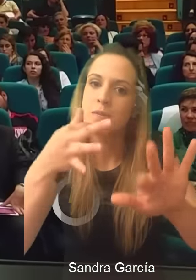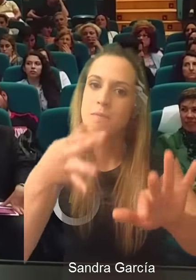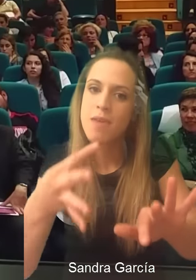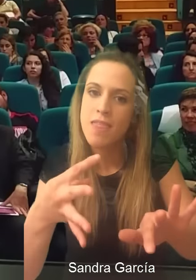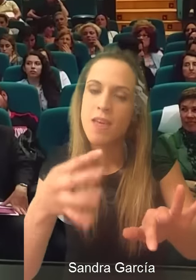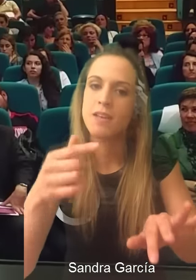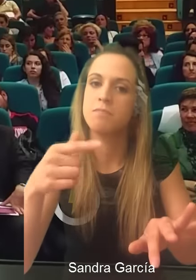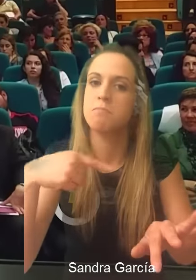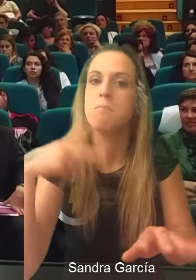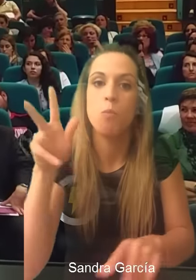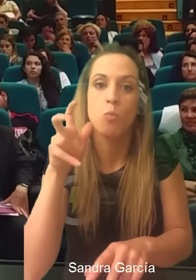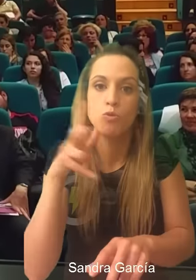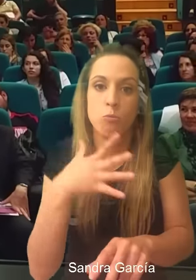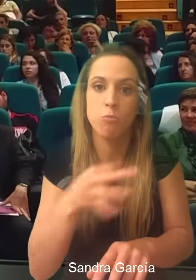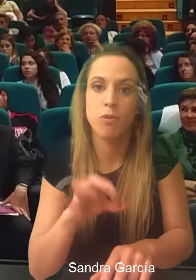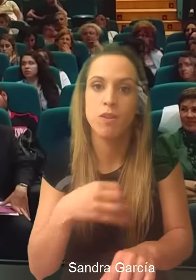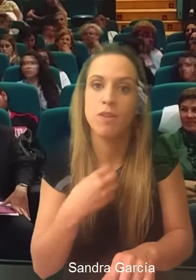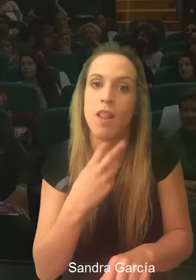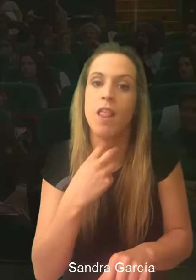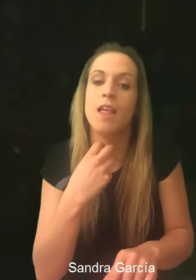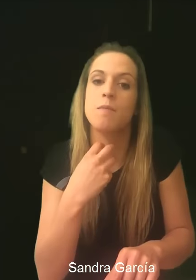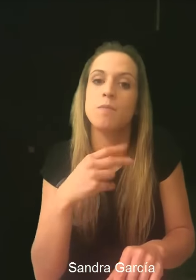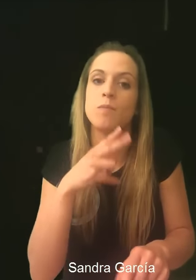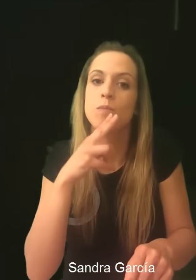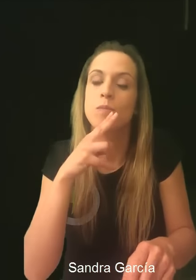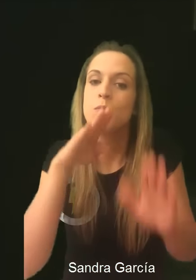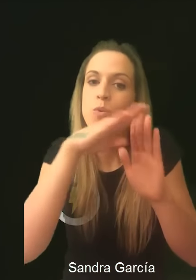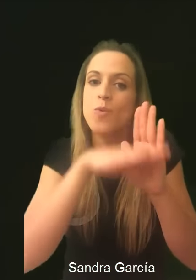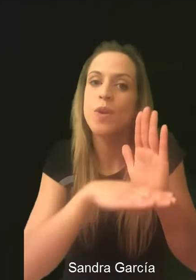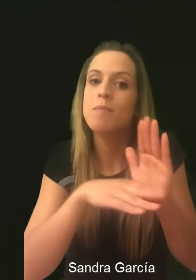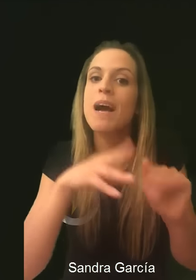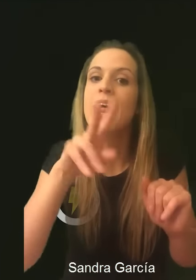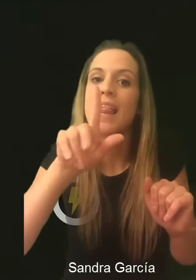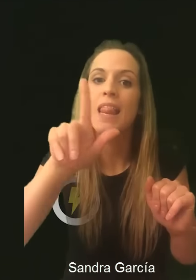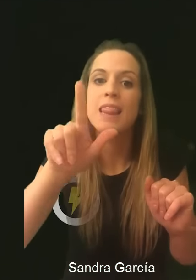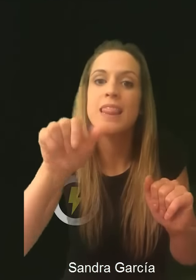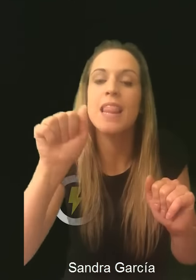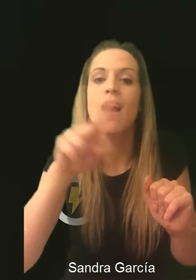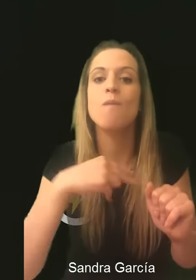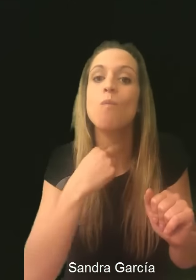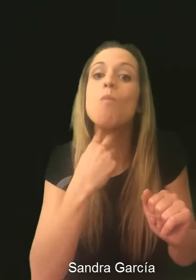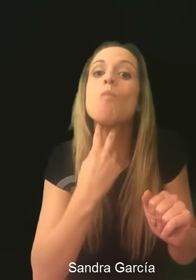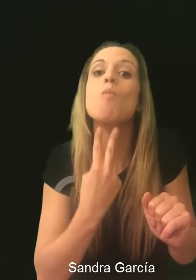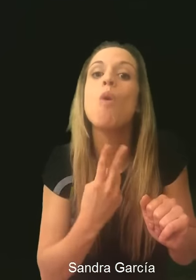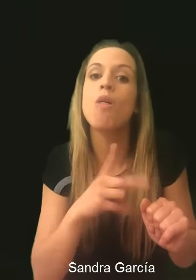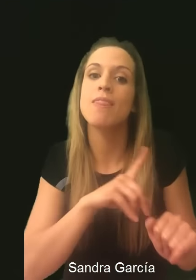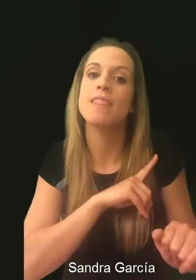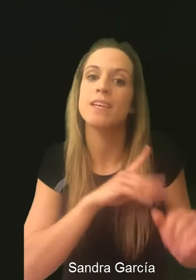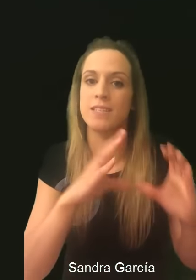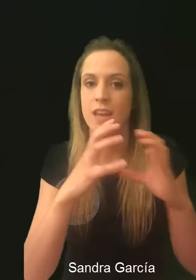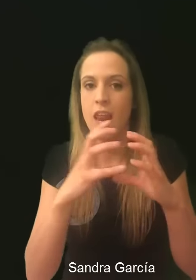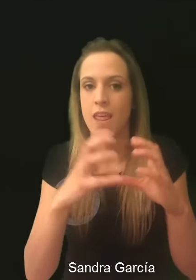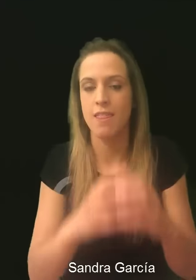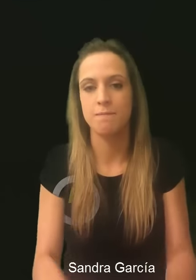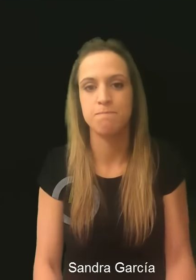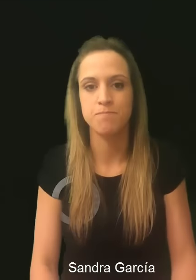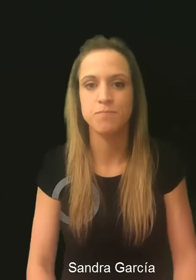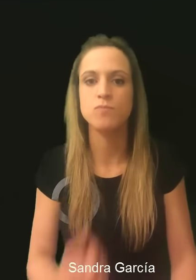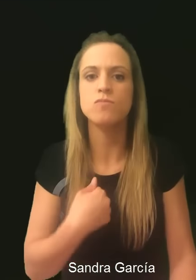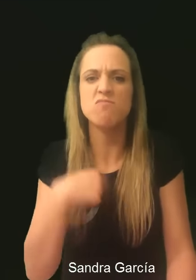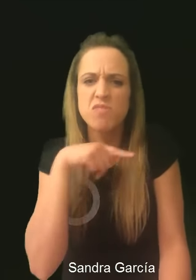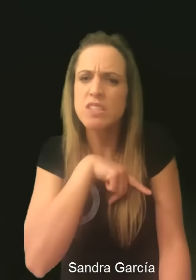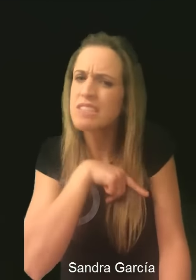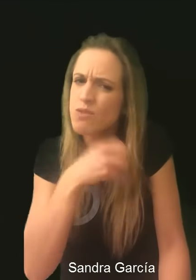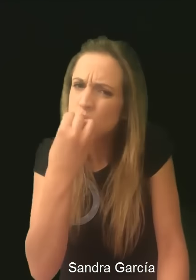escuchar en La Voz de Granada, ¿verdad, Carni? ¿Qué me proporciona YouTube? Pues cercanía. Me proporciona